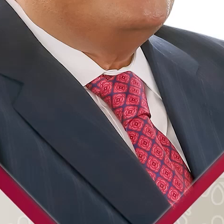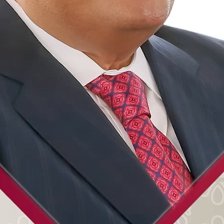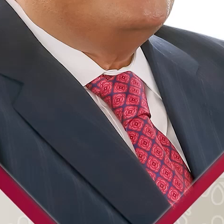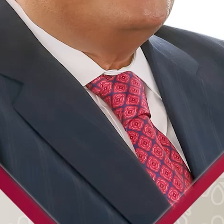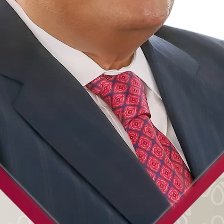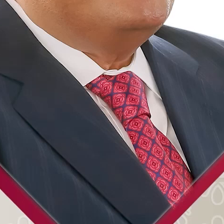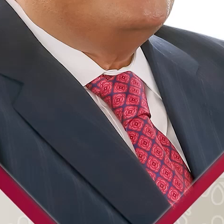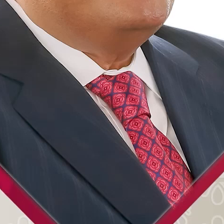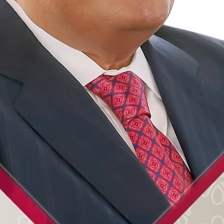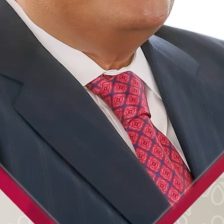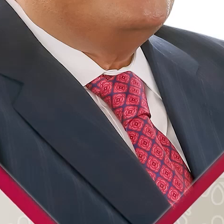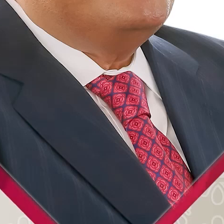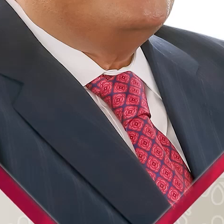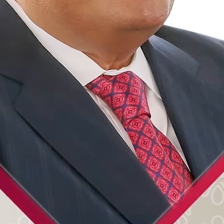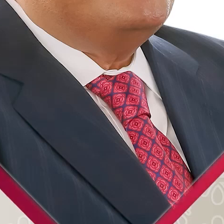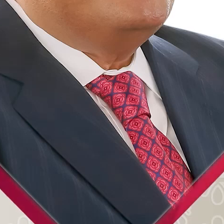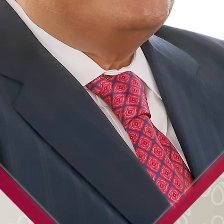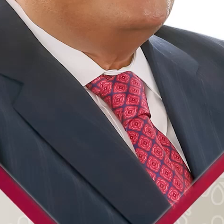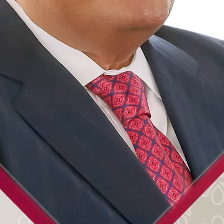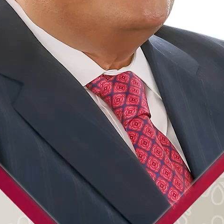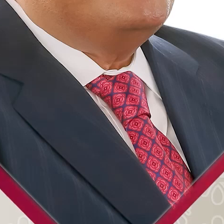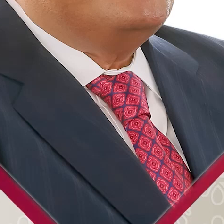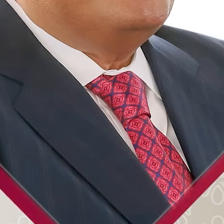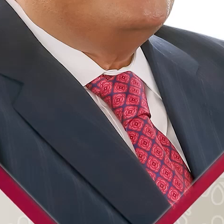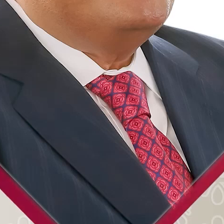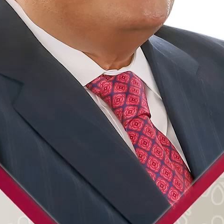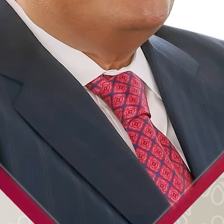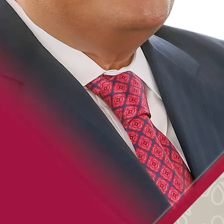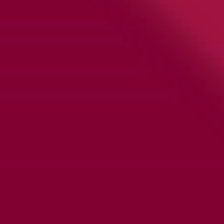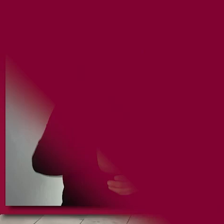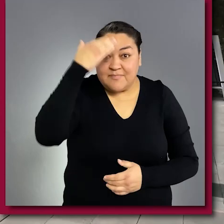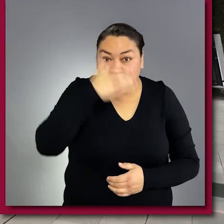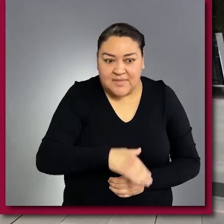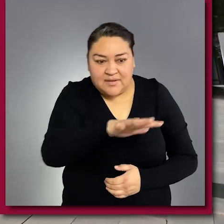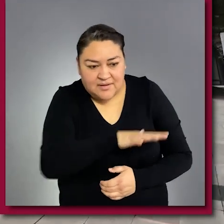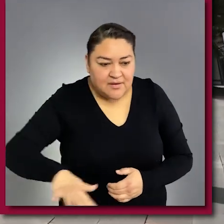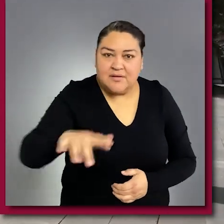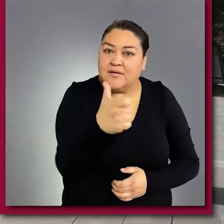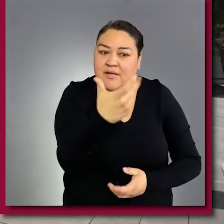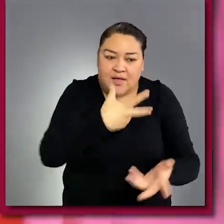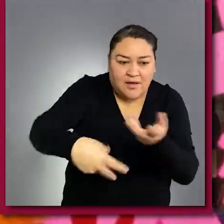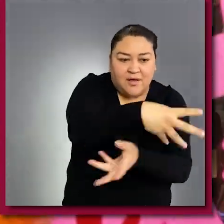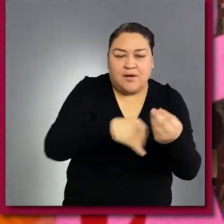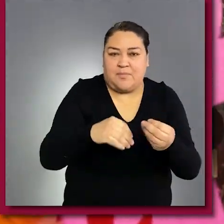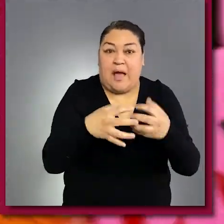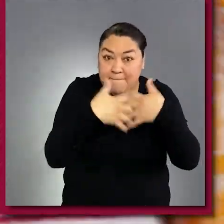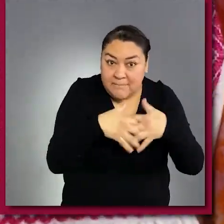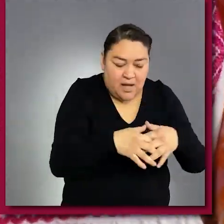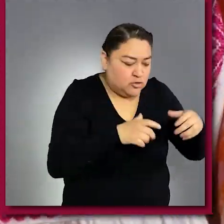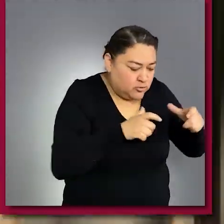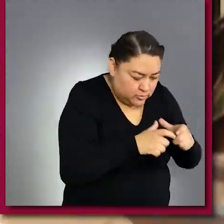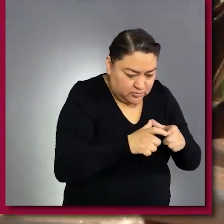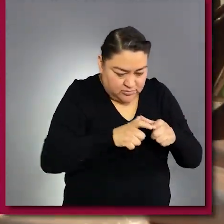Cuarto informe de gobierno, Miguel Barbosa Huerta, gobernador. Para reactivar la economía, apoyamos a micro,